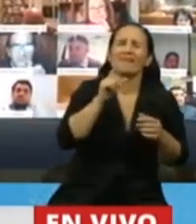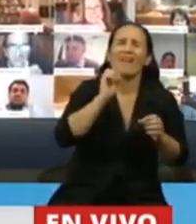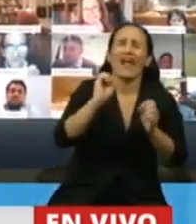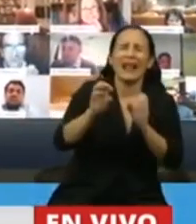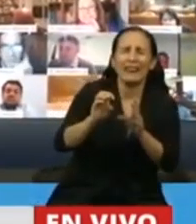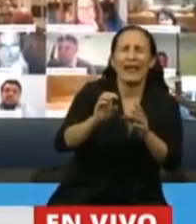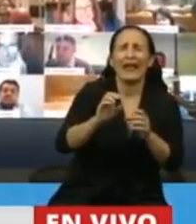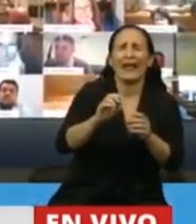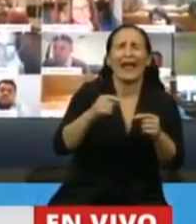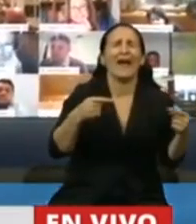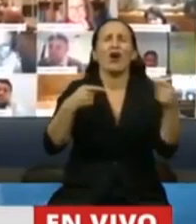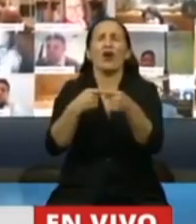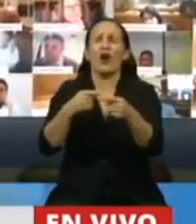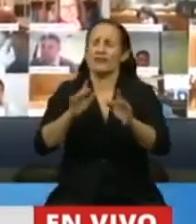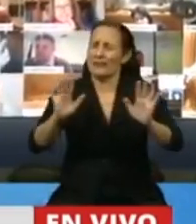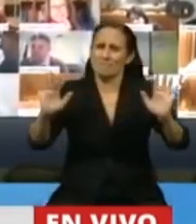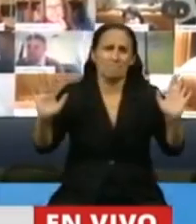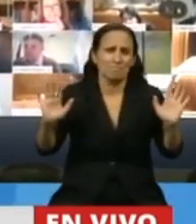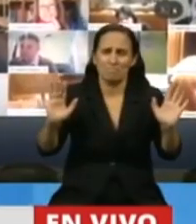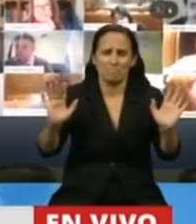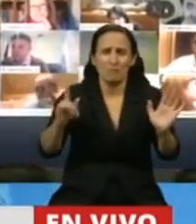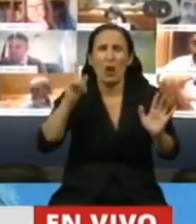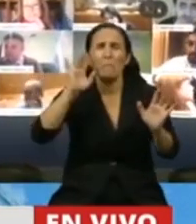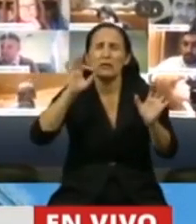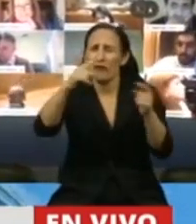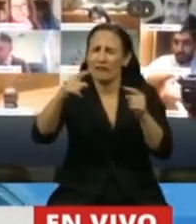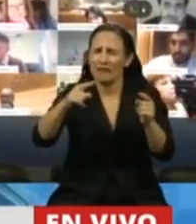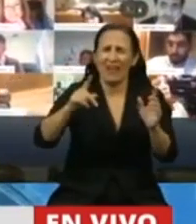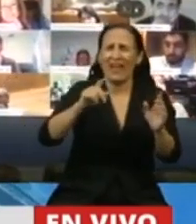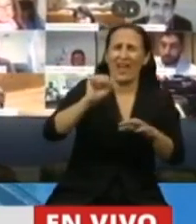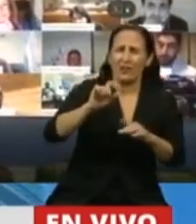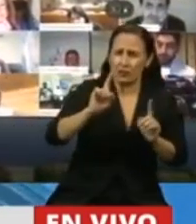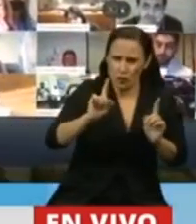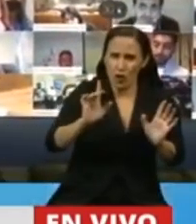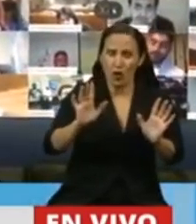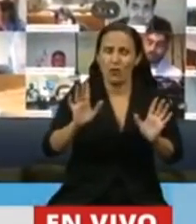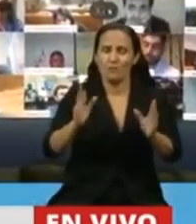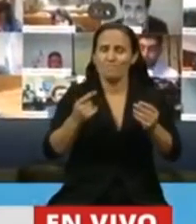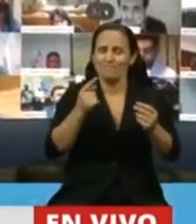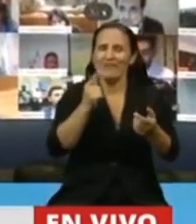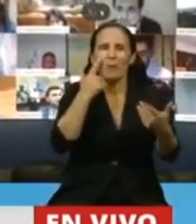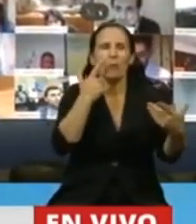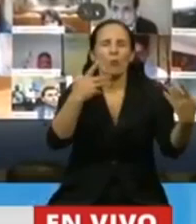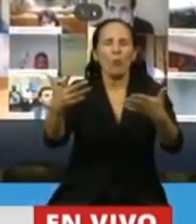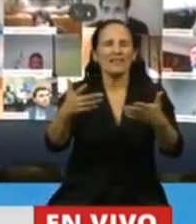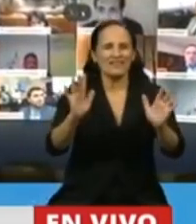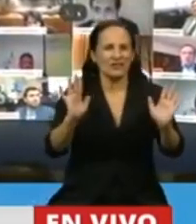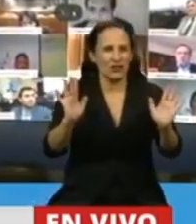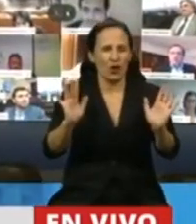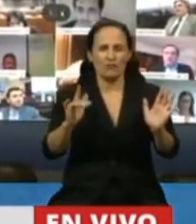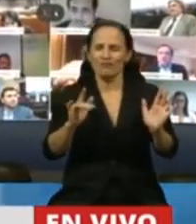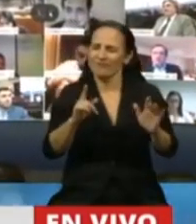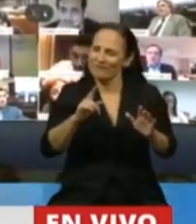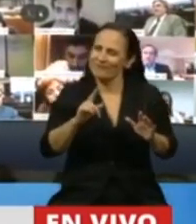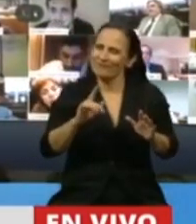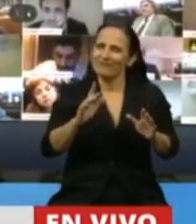ni por quitarle valor a las opiniones distintas a las de uno, simplemente para mostrar la diferencia. Nosotros no abonamos